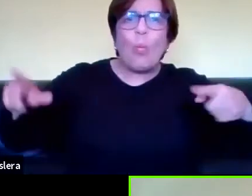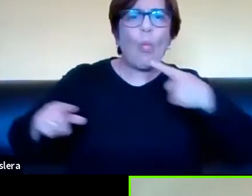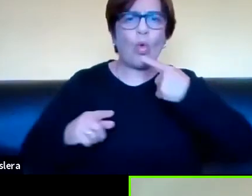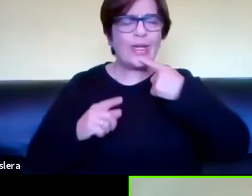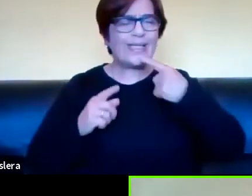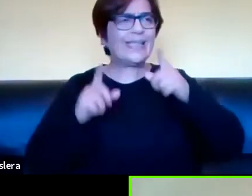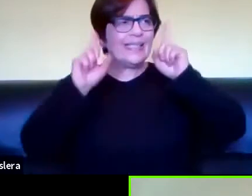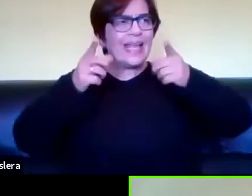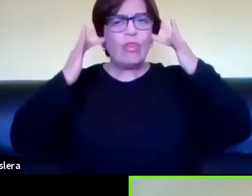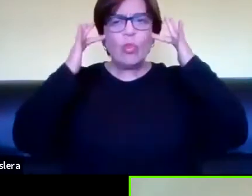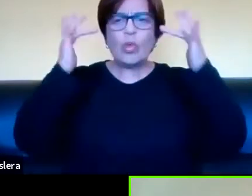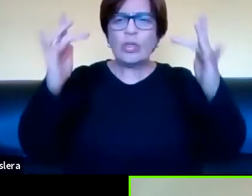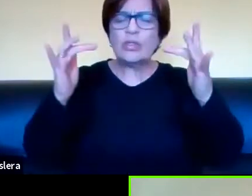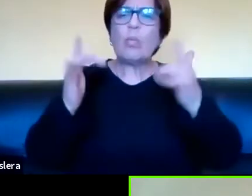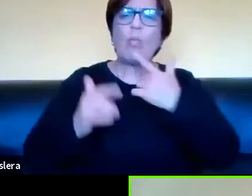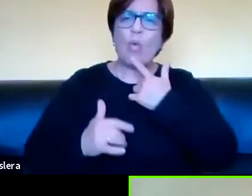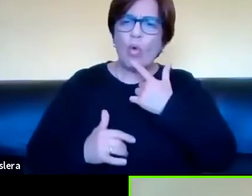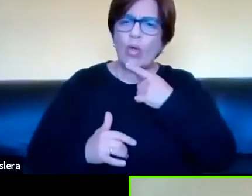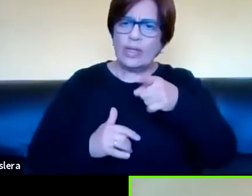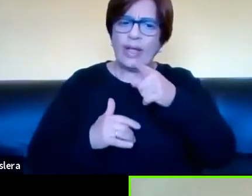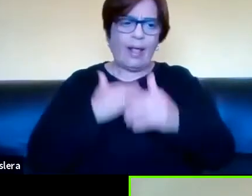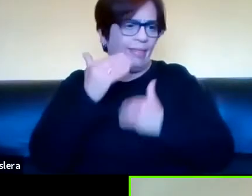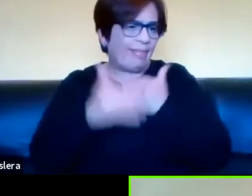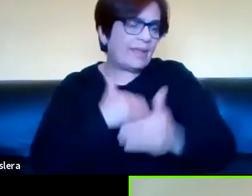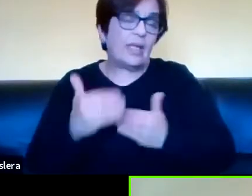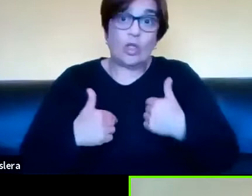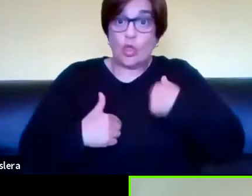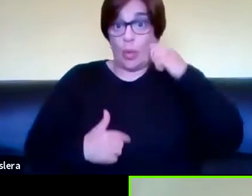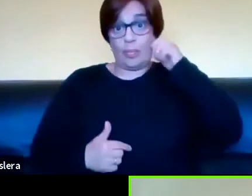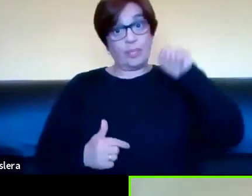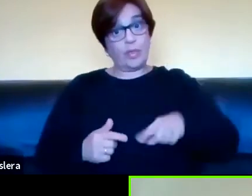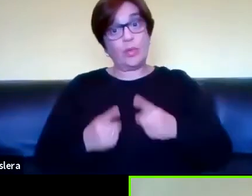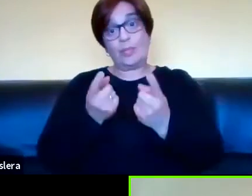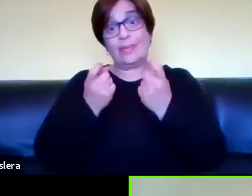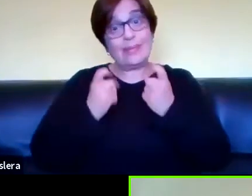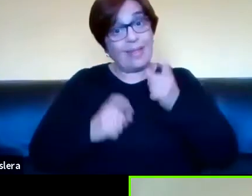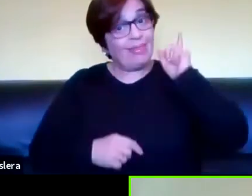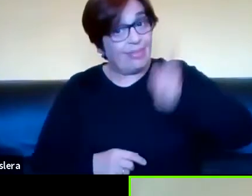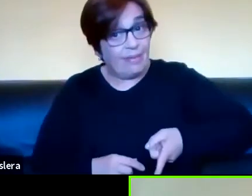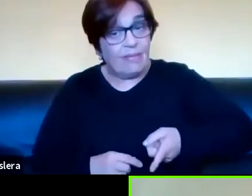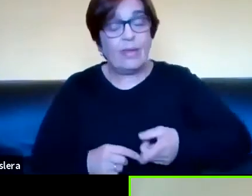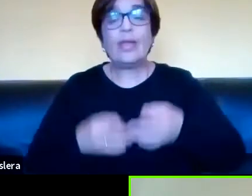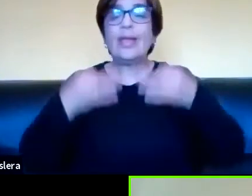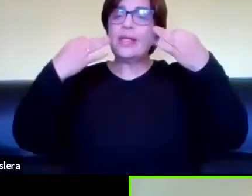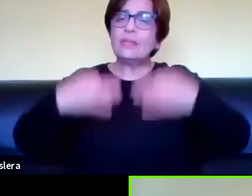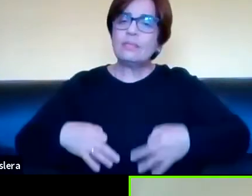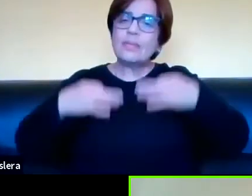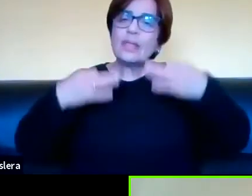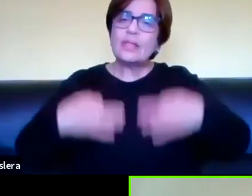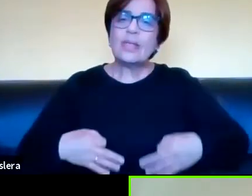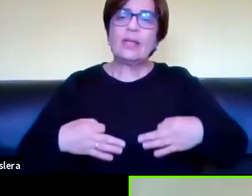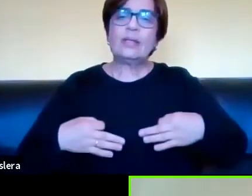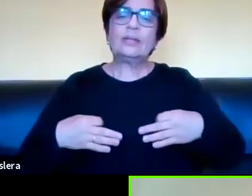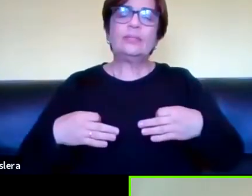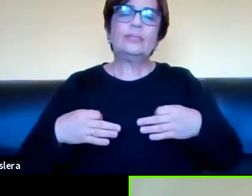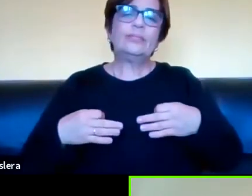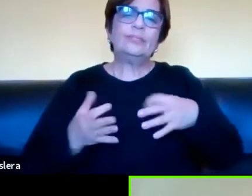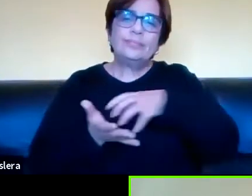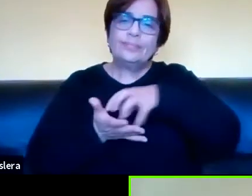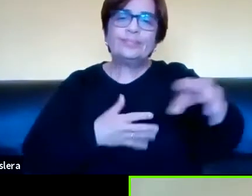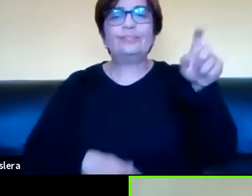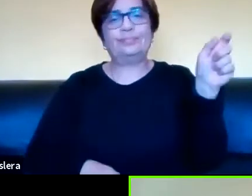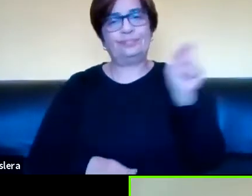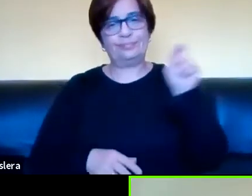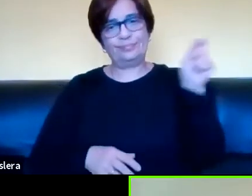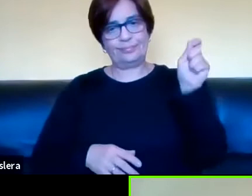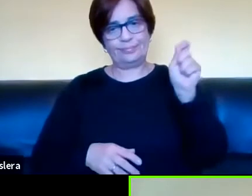que, bueno, que se tienen que llevar adelante, a mi criterio, se deberían llevar adelante, sobre todo desde el sector público, ¿no?